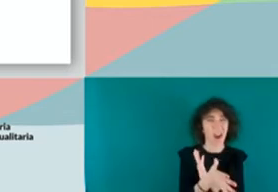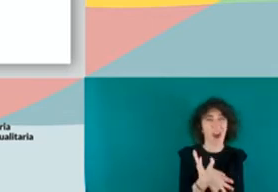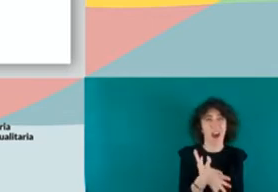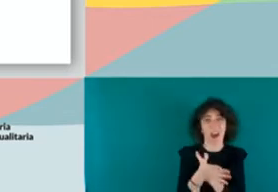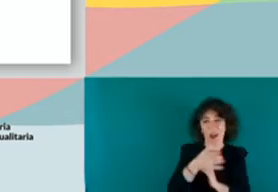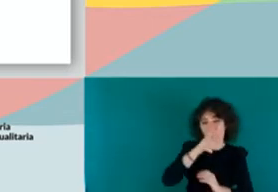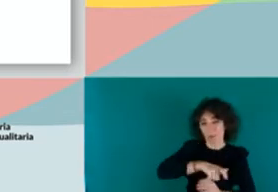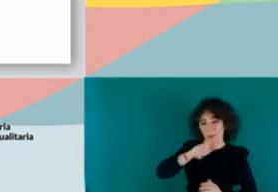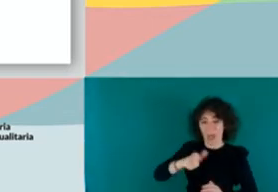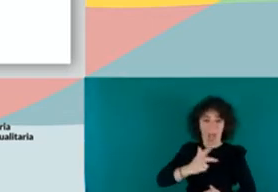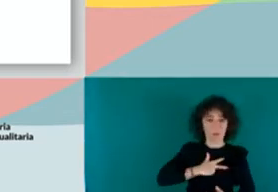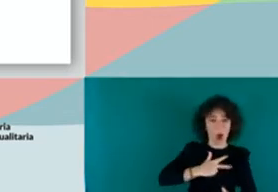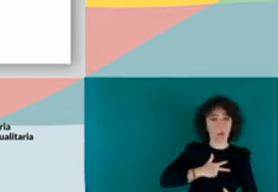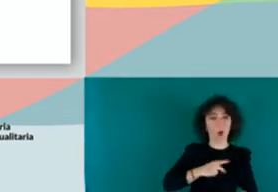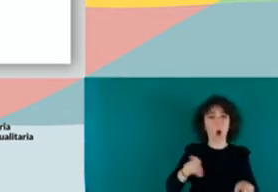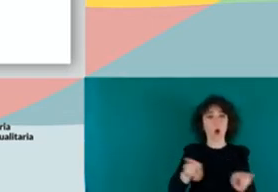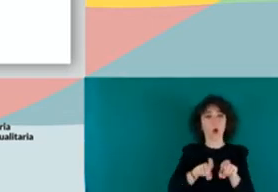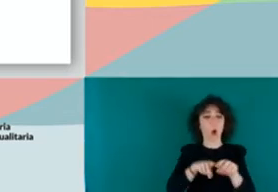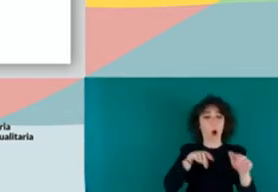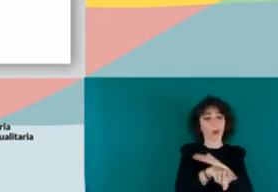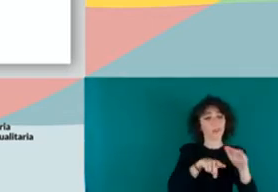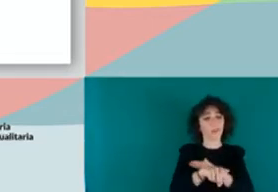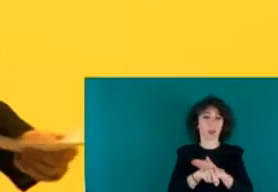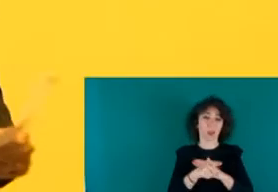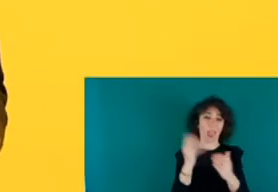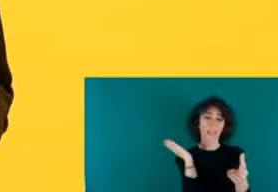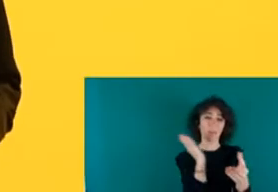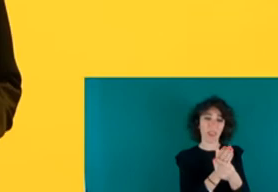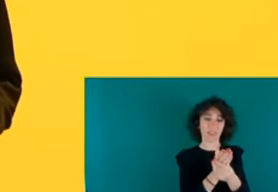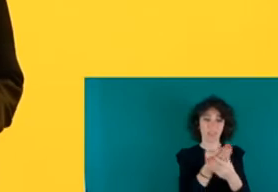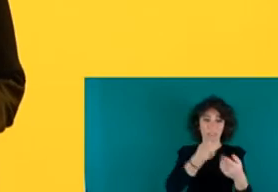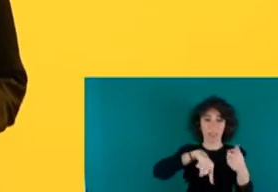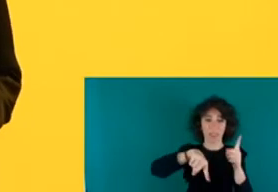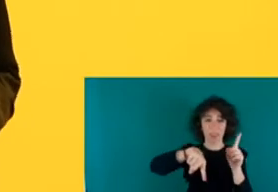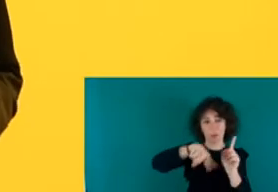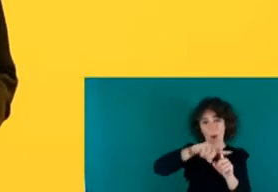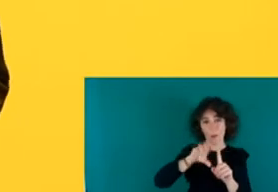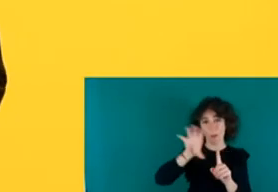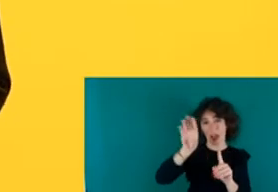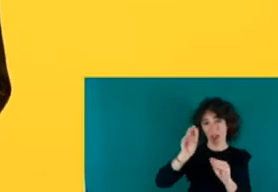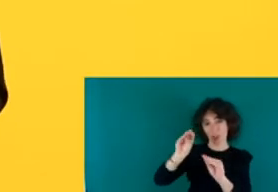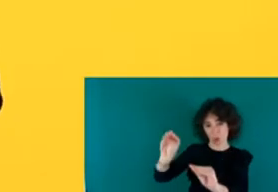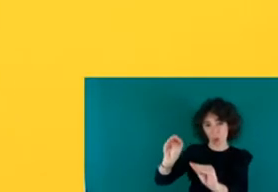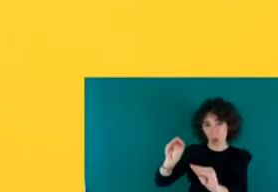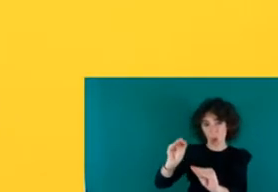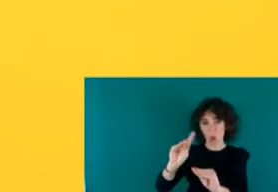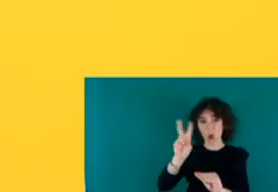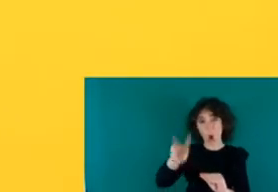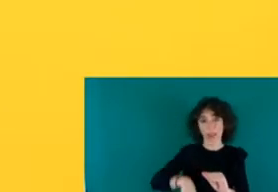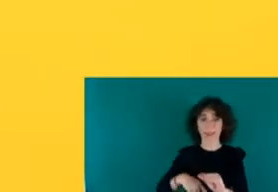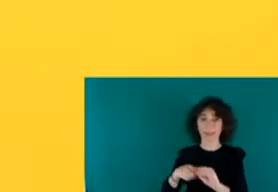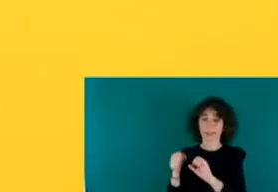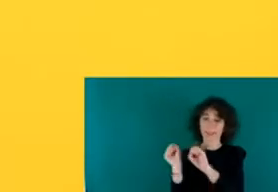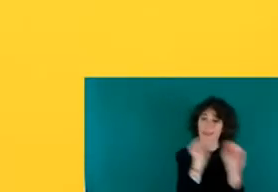letrados en tramitadores de expediente de devolución. Nunca en asesorar ni en recurrir y velar por los derechos de las